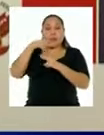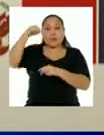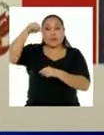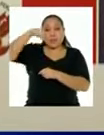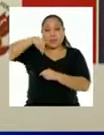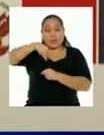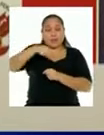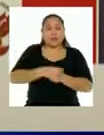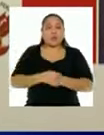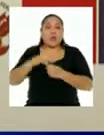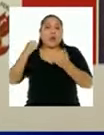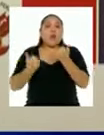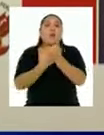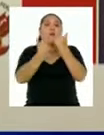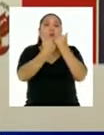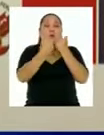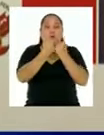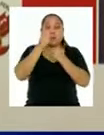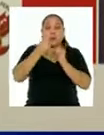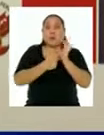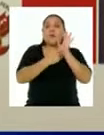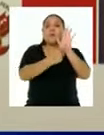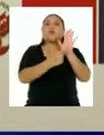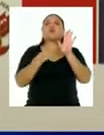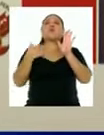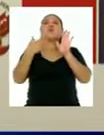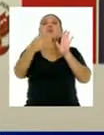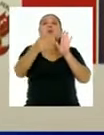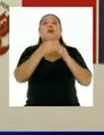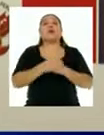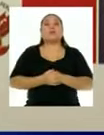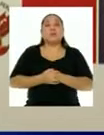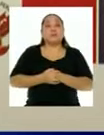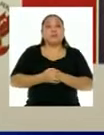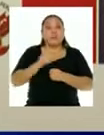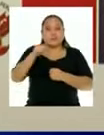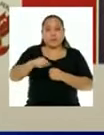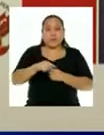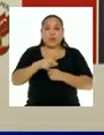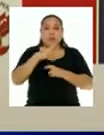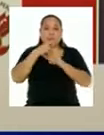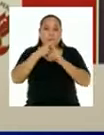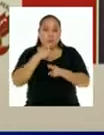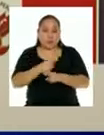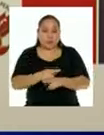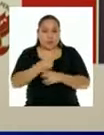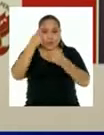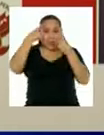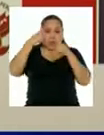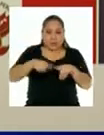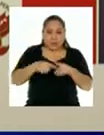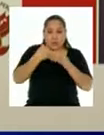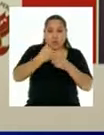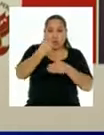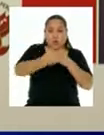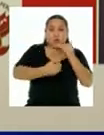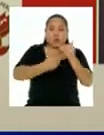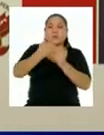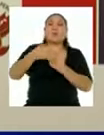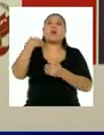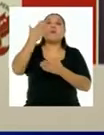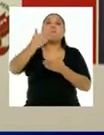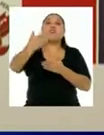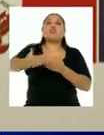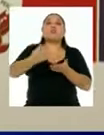este aporte se van a ver reflejados en las definiciones de medidas que vamos a ir avanzando en las siguientes